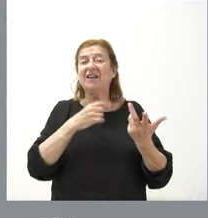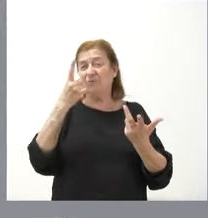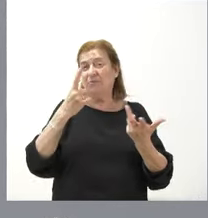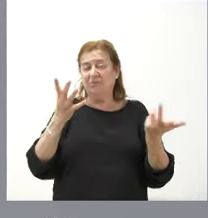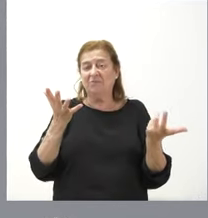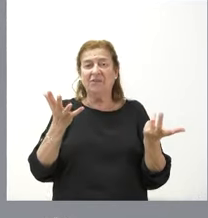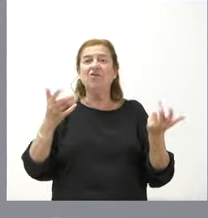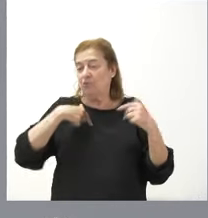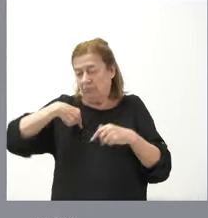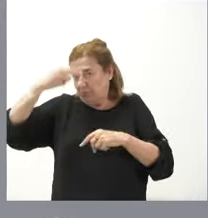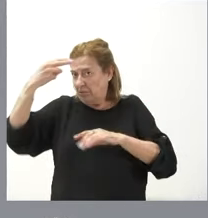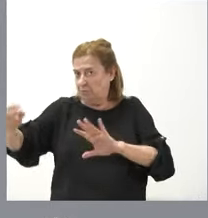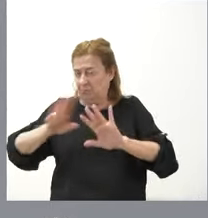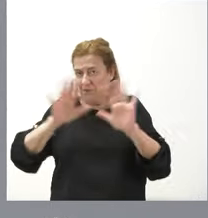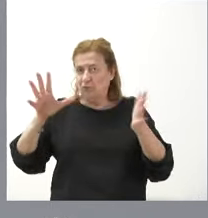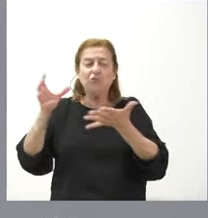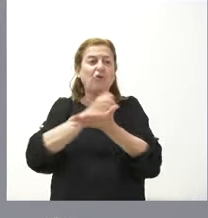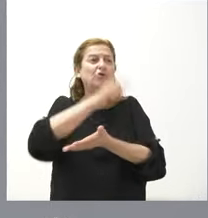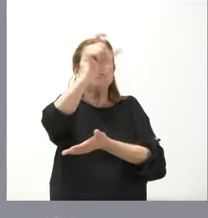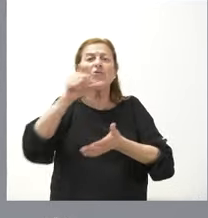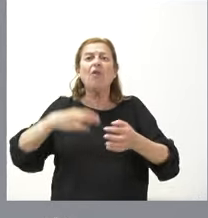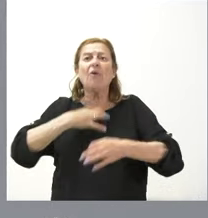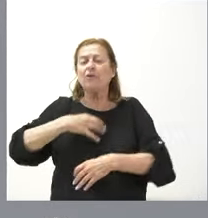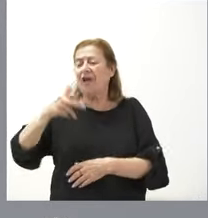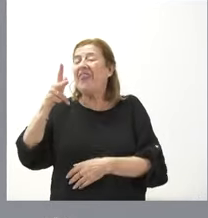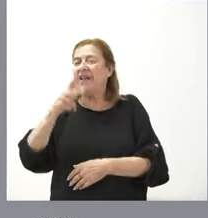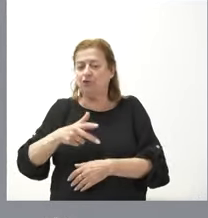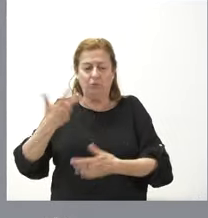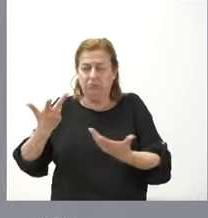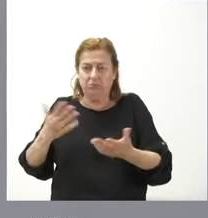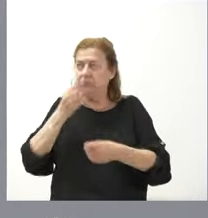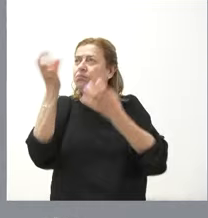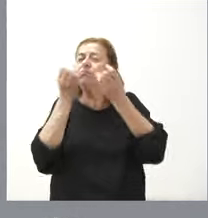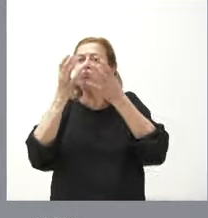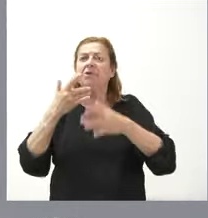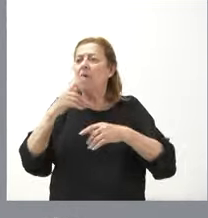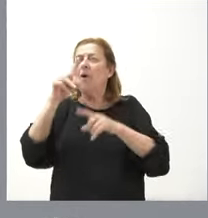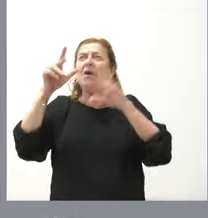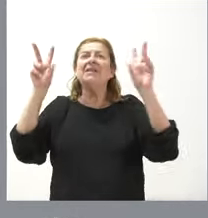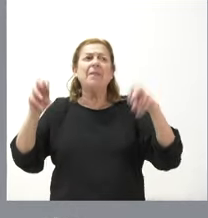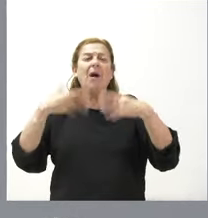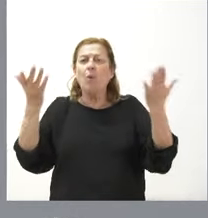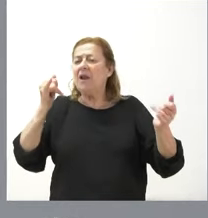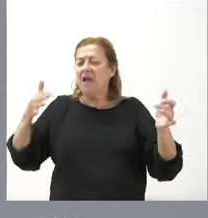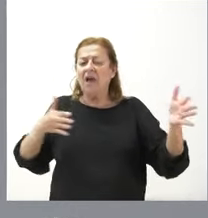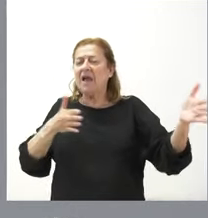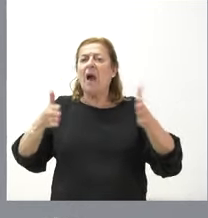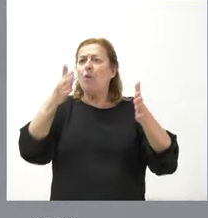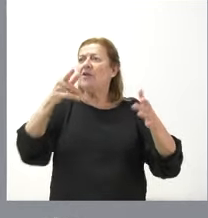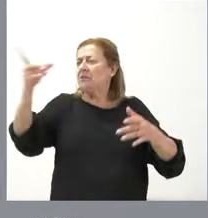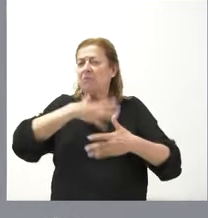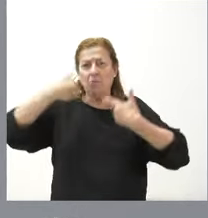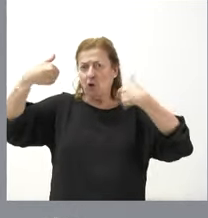pleno respeto todos los ciudadanos tienen derecho a manifestar su posición sobre cualquier asunto y hacerlo por los cauces que estimen